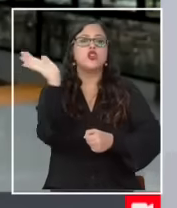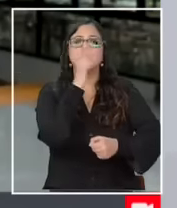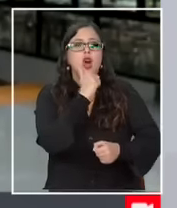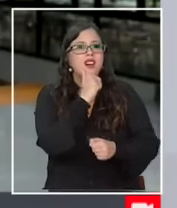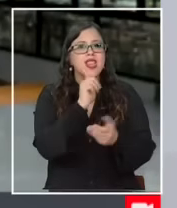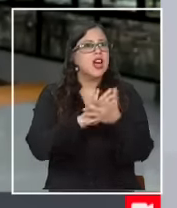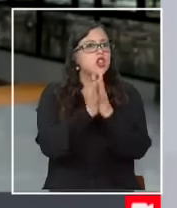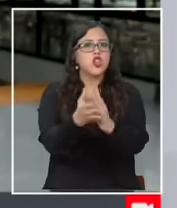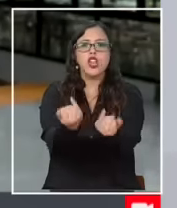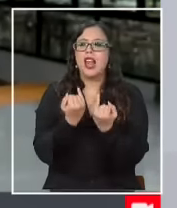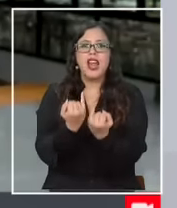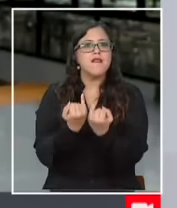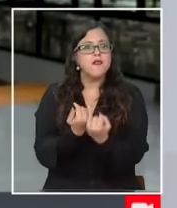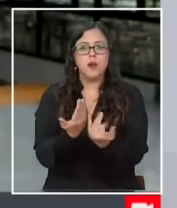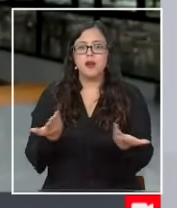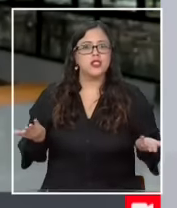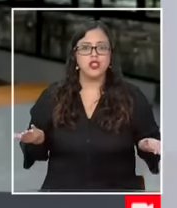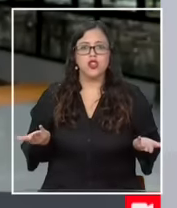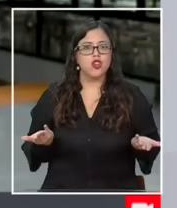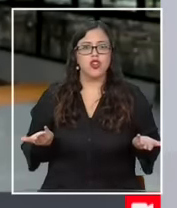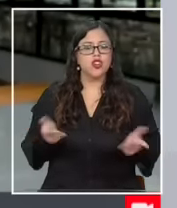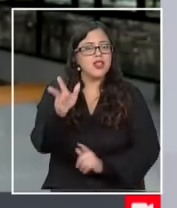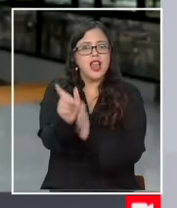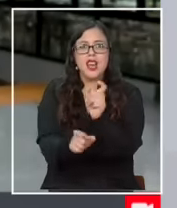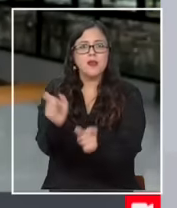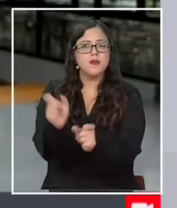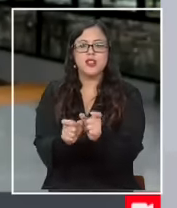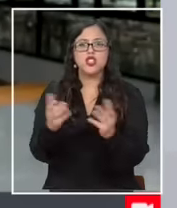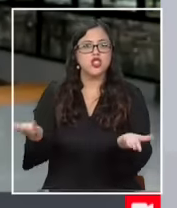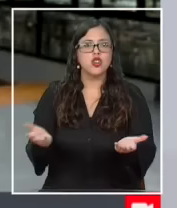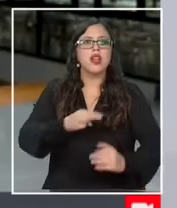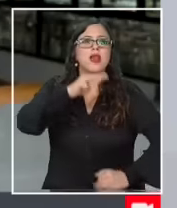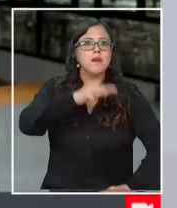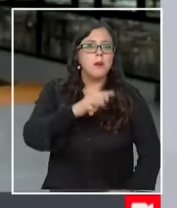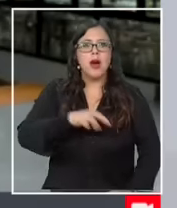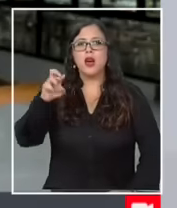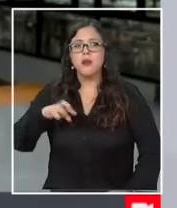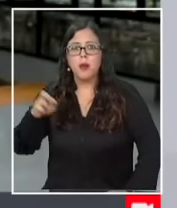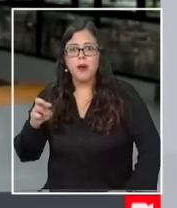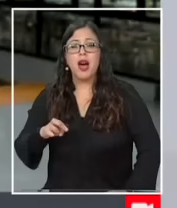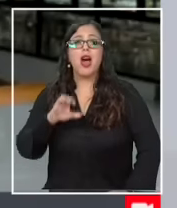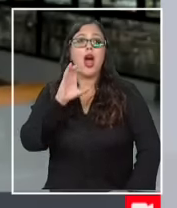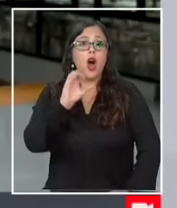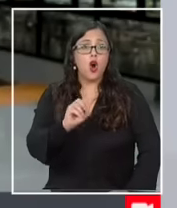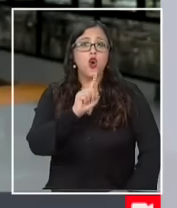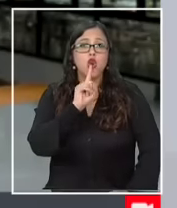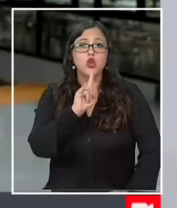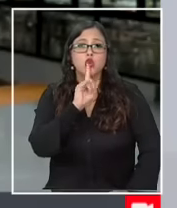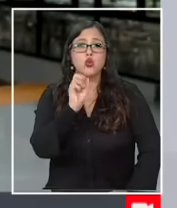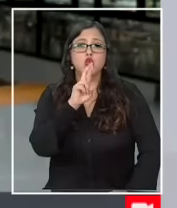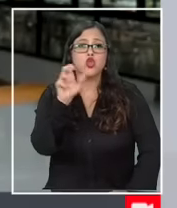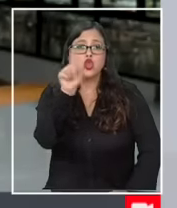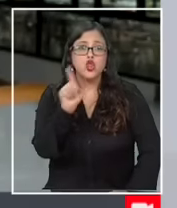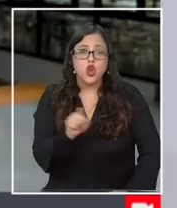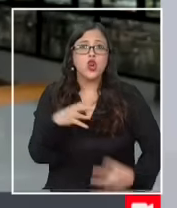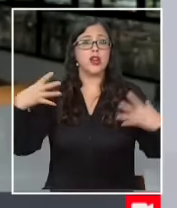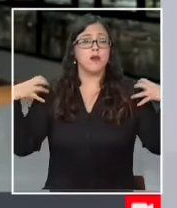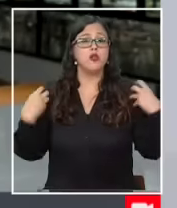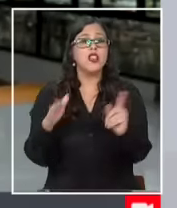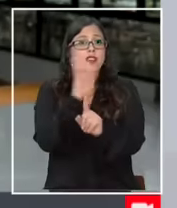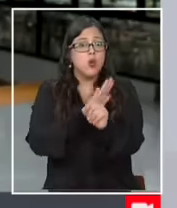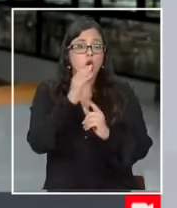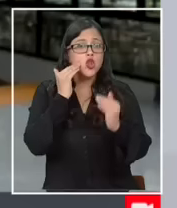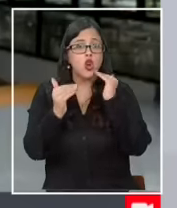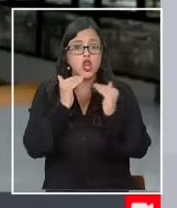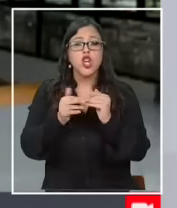toda la información que los usuarios en este caso las madres y padres que son los tutores de los niños en este caso debieron